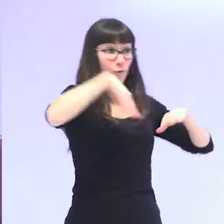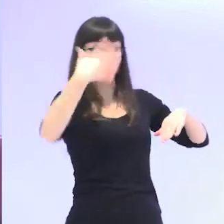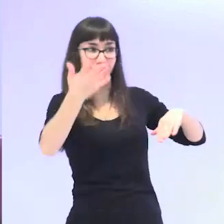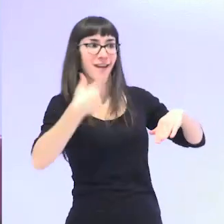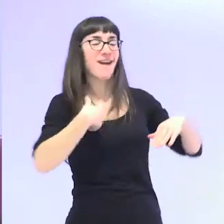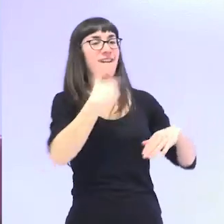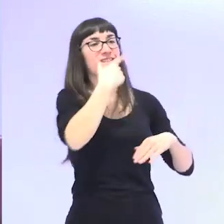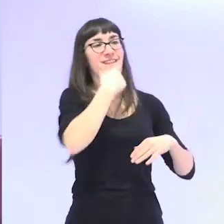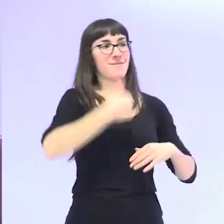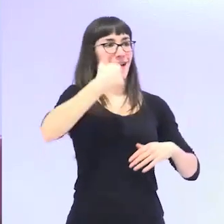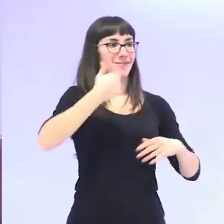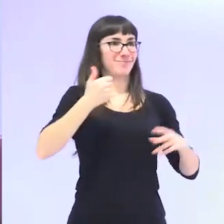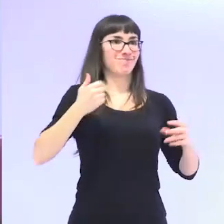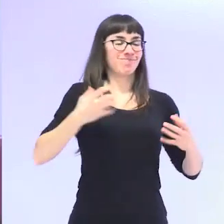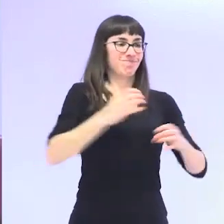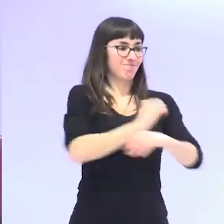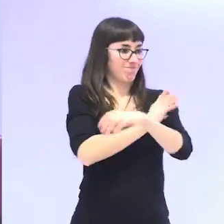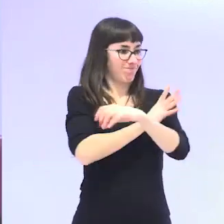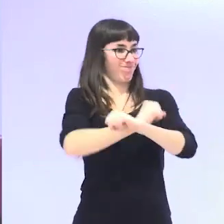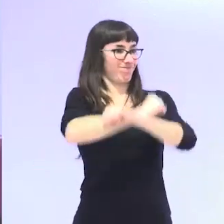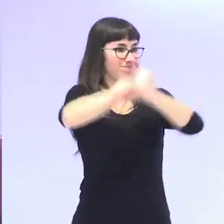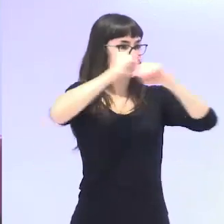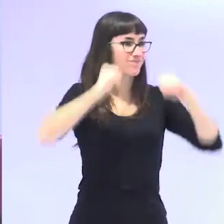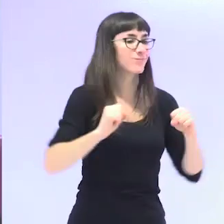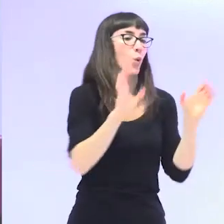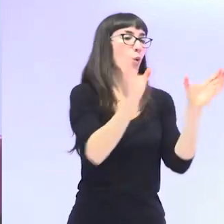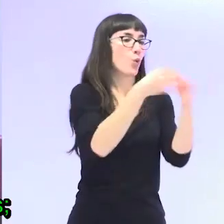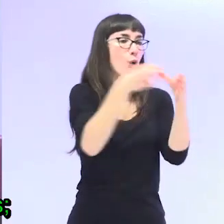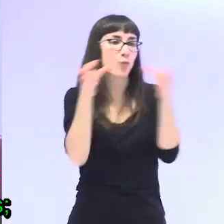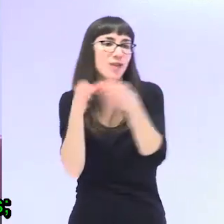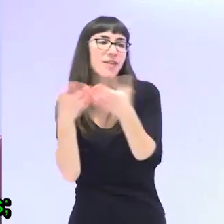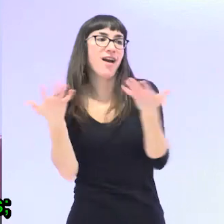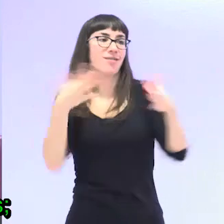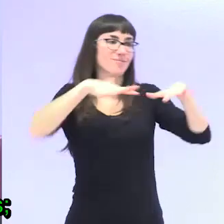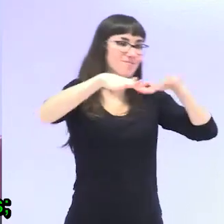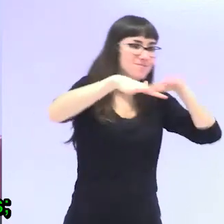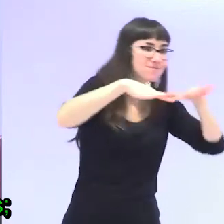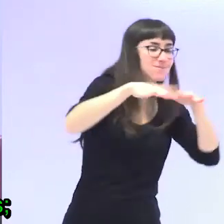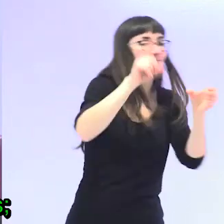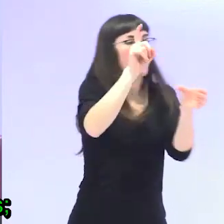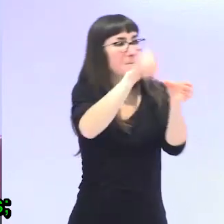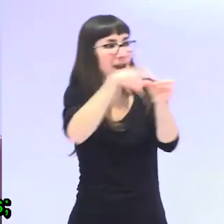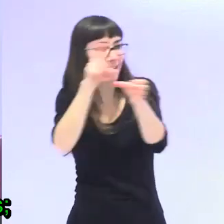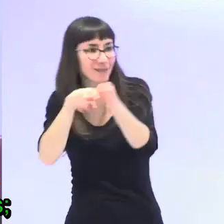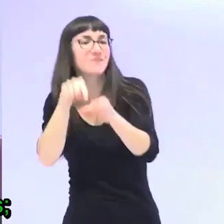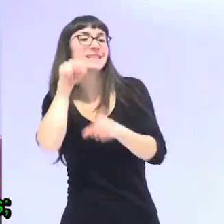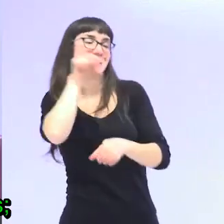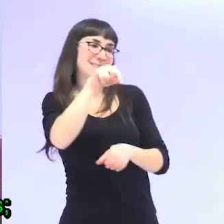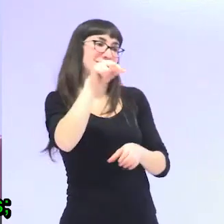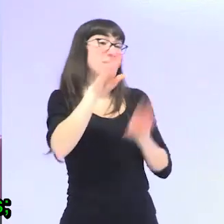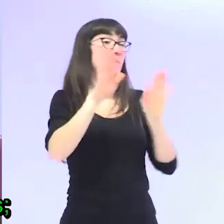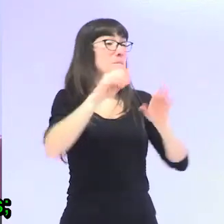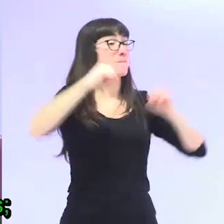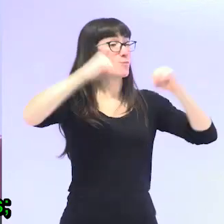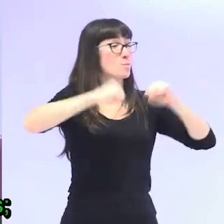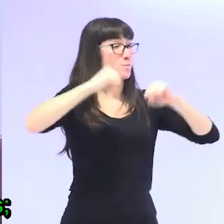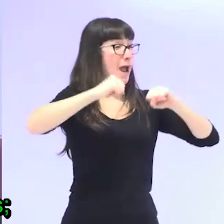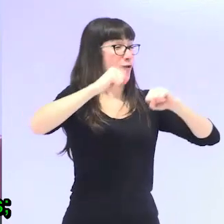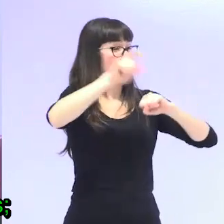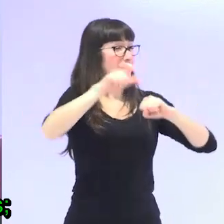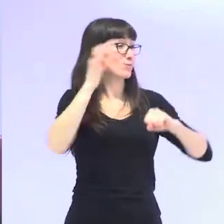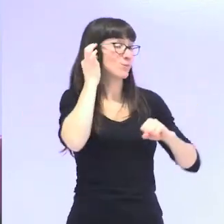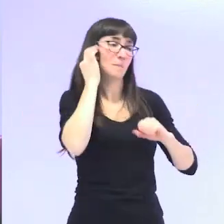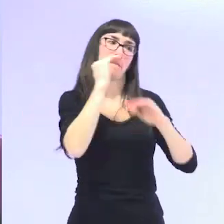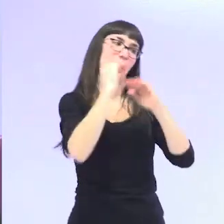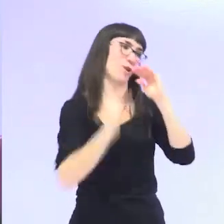de participación, entornos de activismo, en entornos comunitarios y evidentemente ahí han estado menos las mujeres mayores que otros